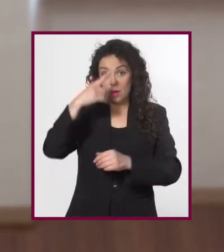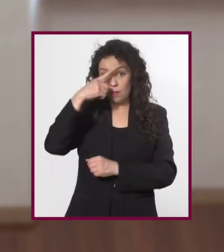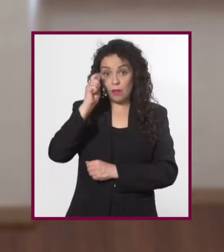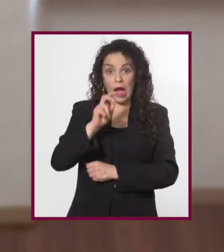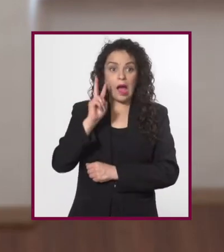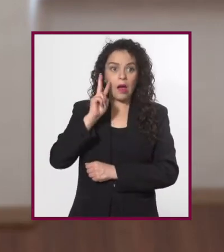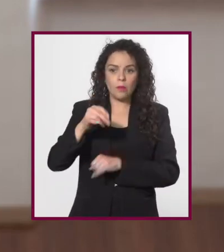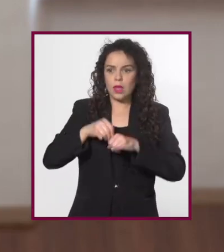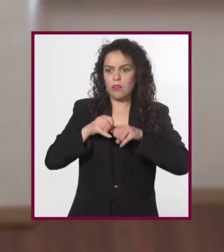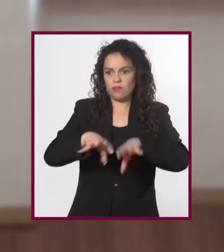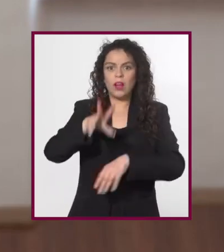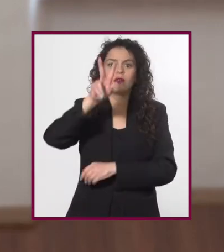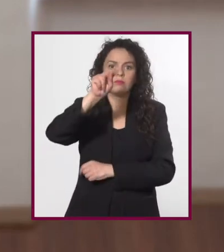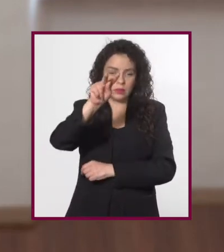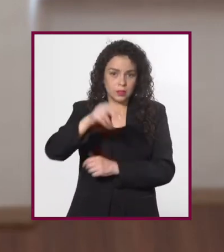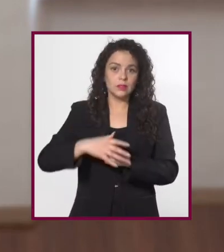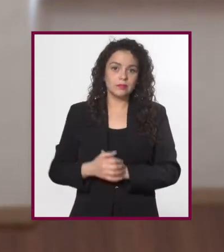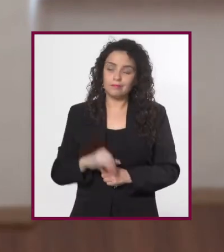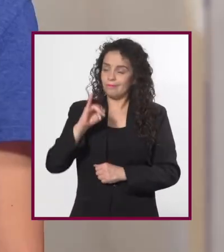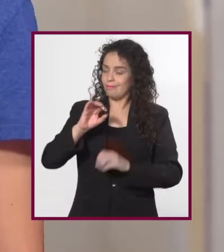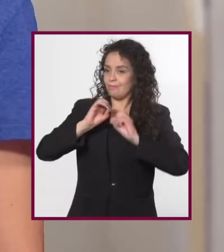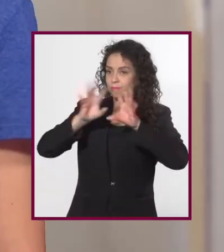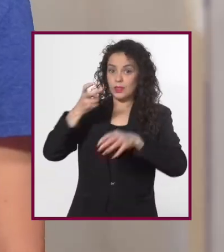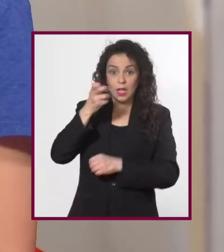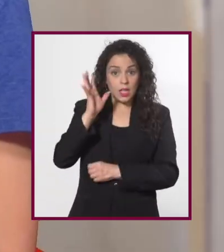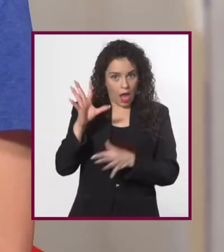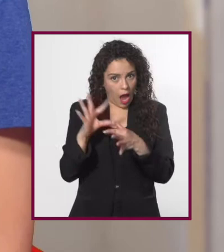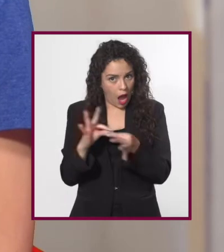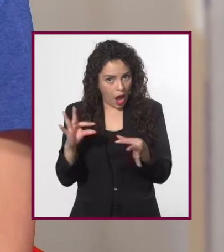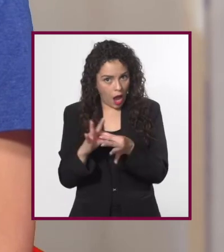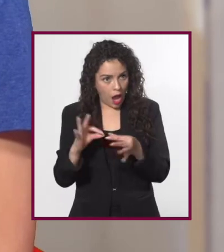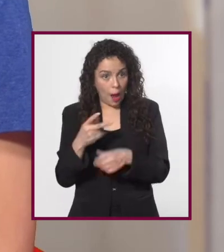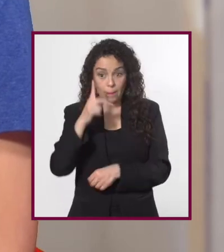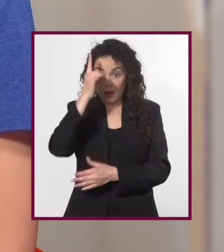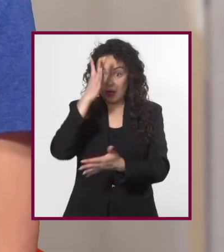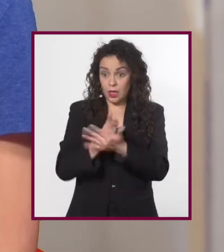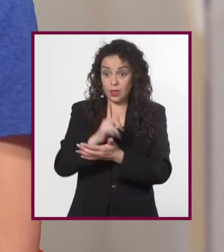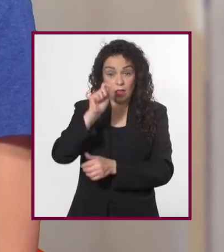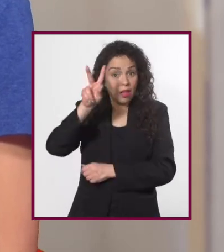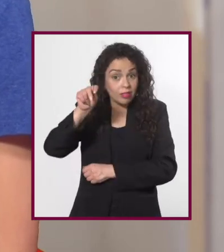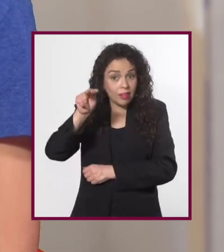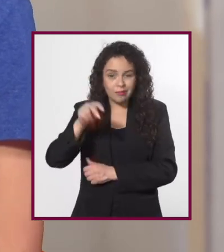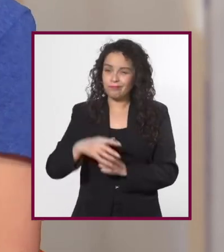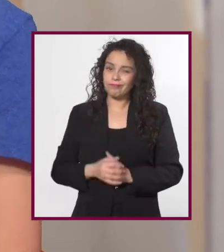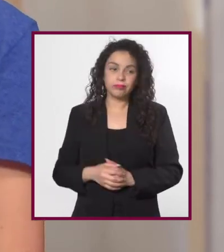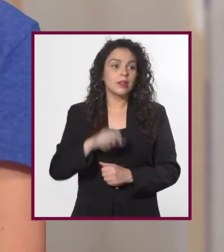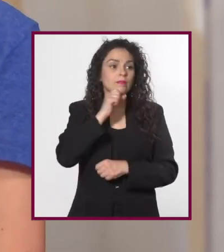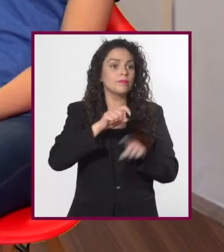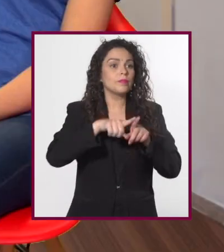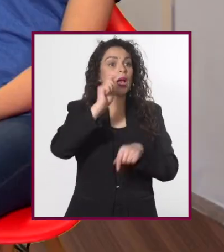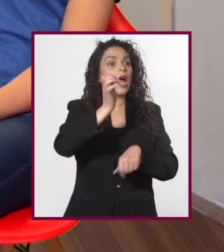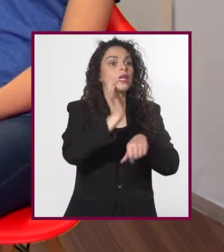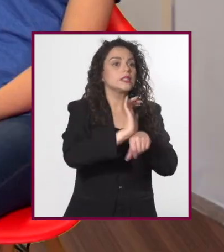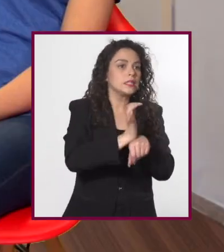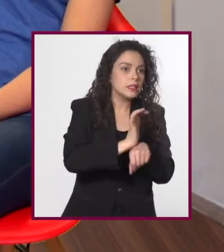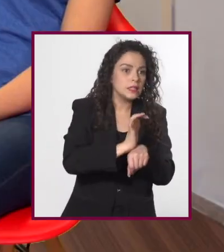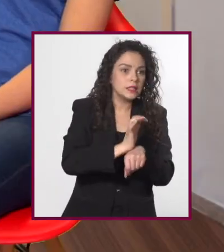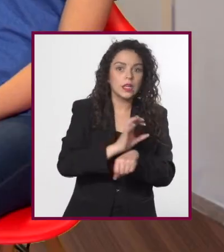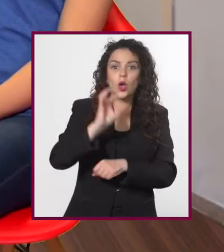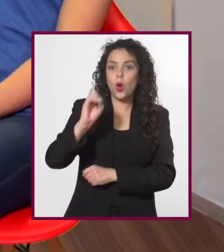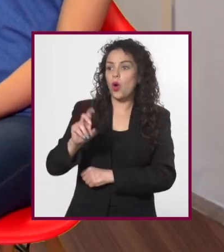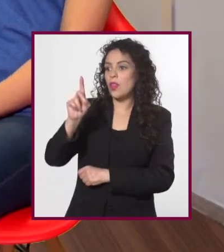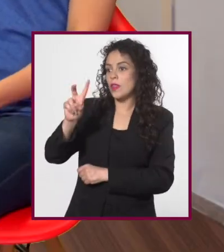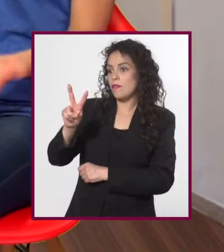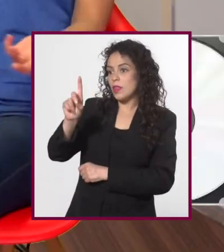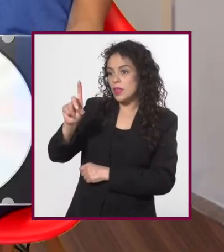a acceder a los contenidos de la televisión. Claro, y de eso ya platicamos, pero no solo de la televisión. Claro, están las salas de